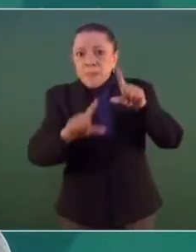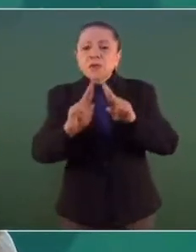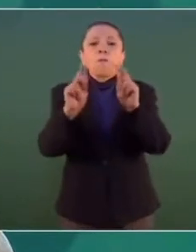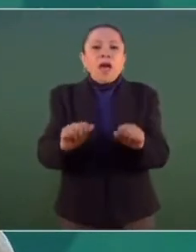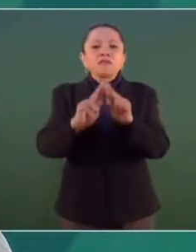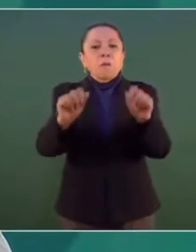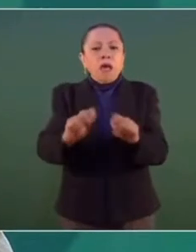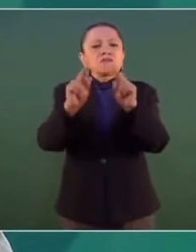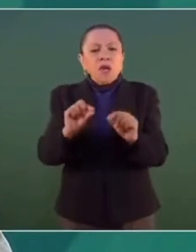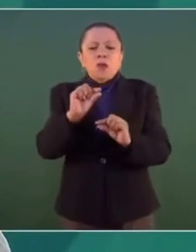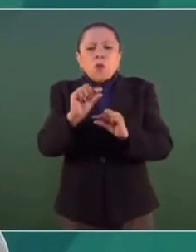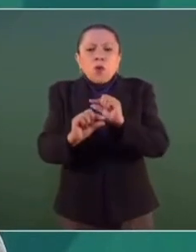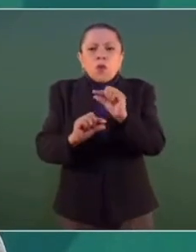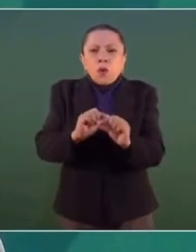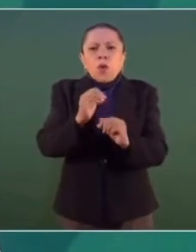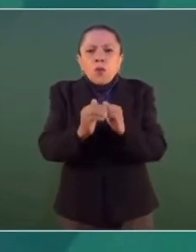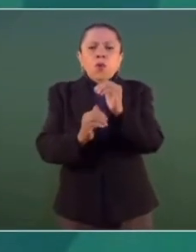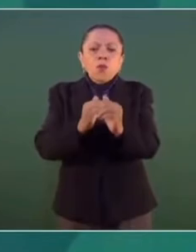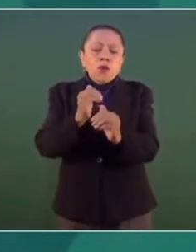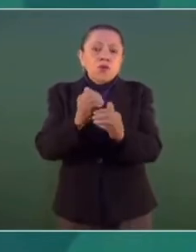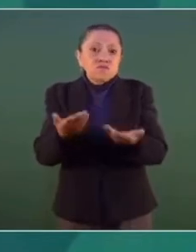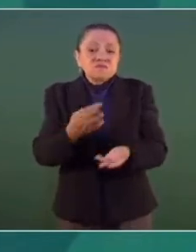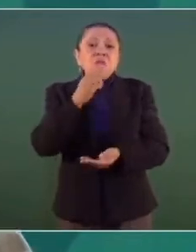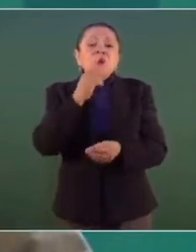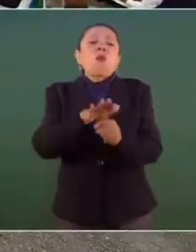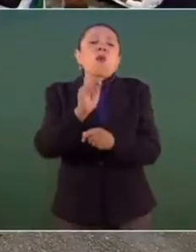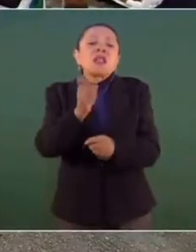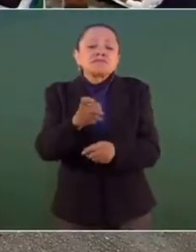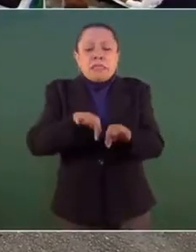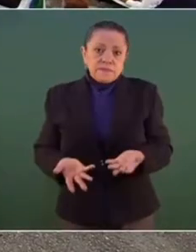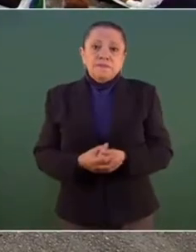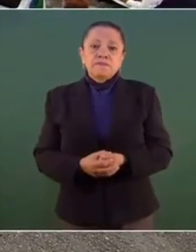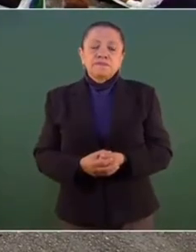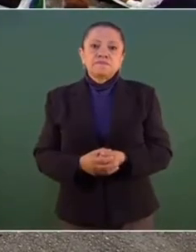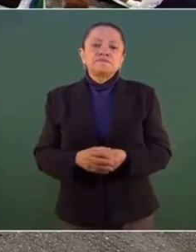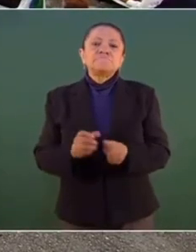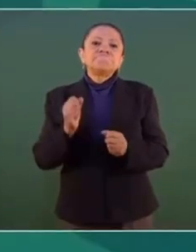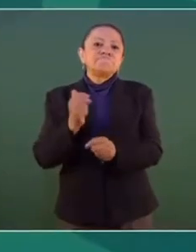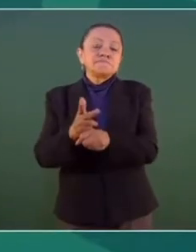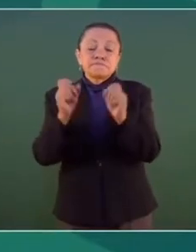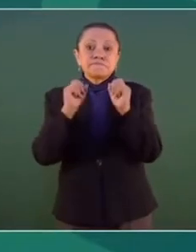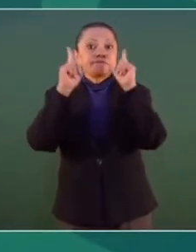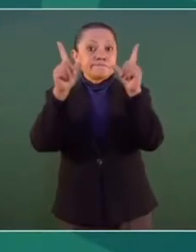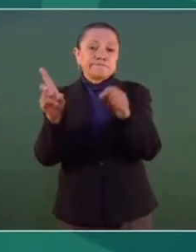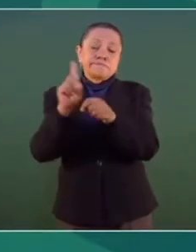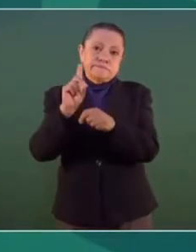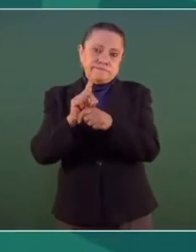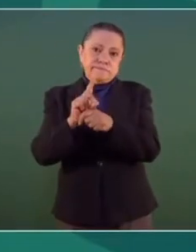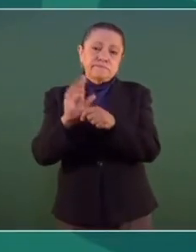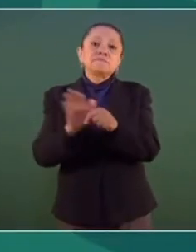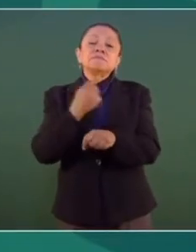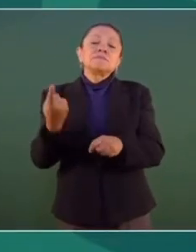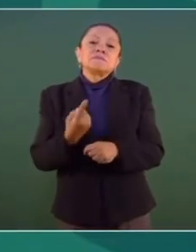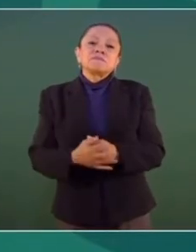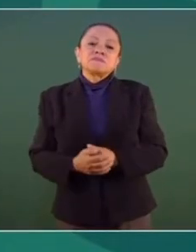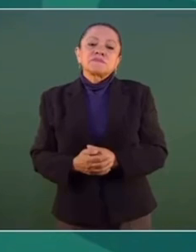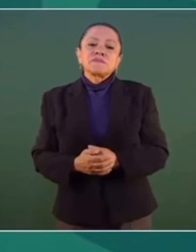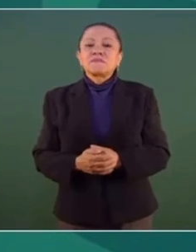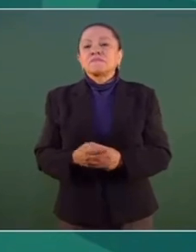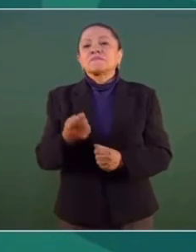Y lo mejor, la mejor receta es trabajar todos los días, levantarse temprano, porque los pedacitos